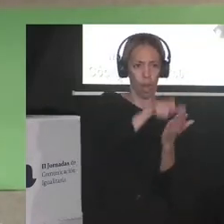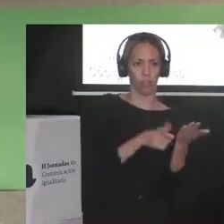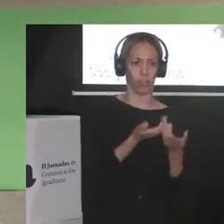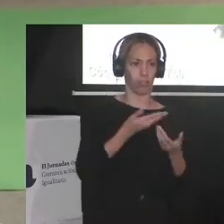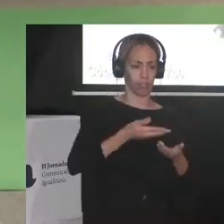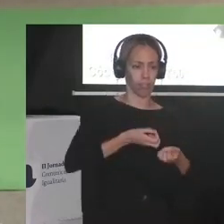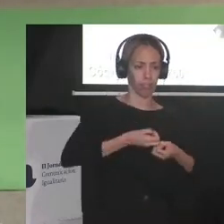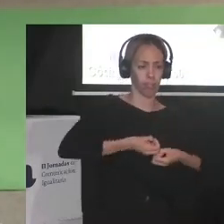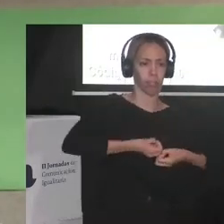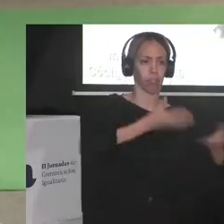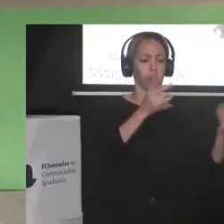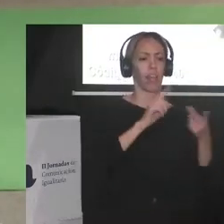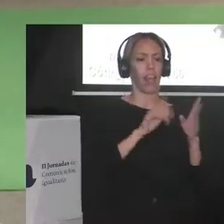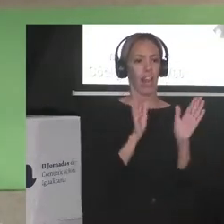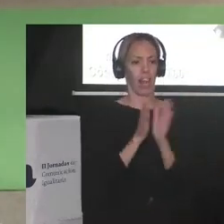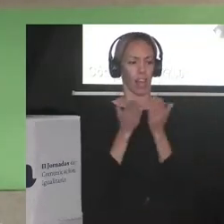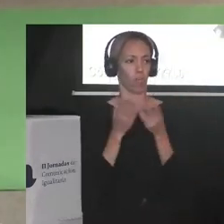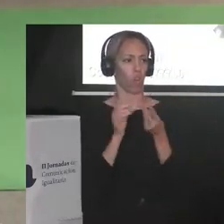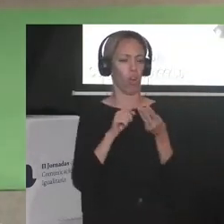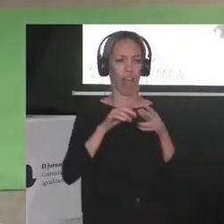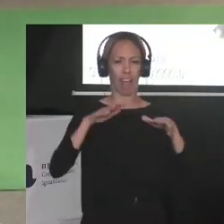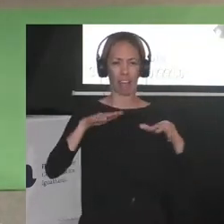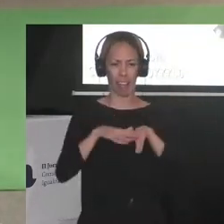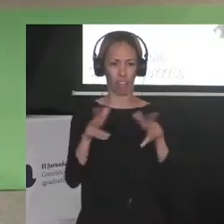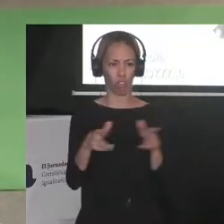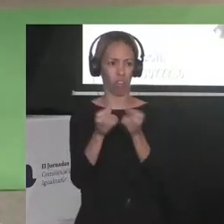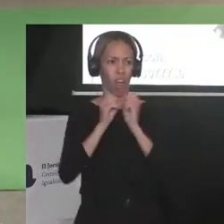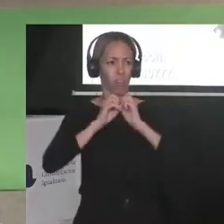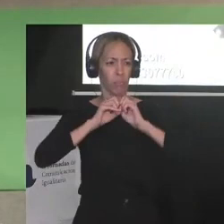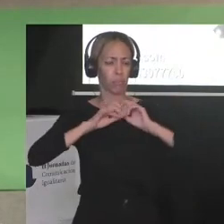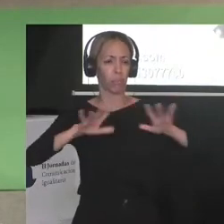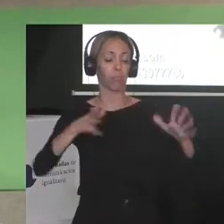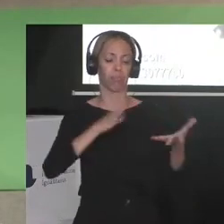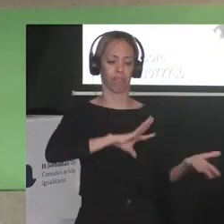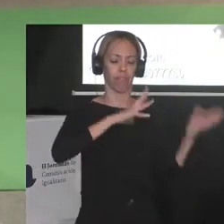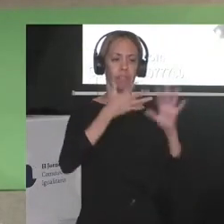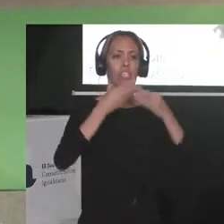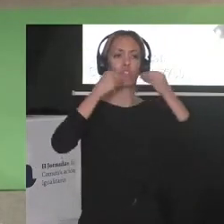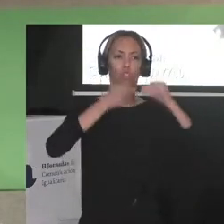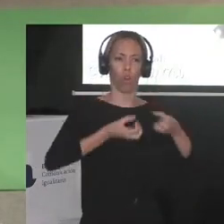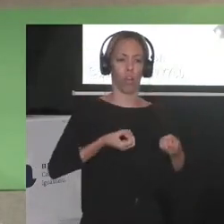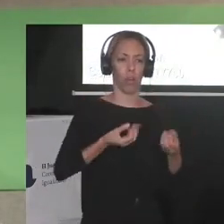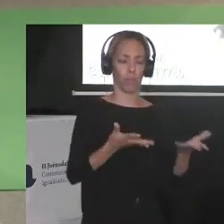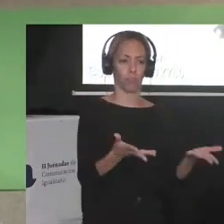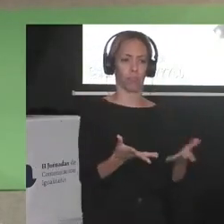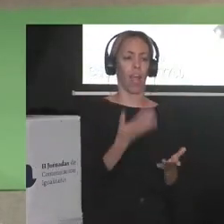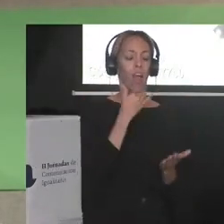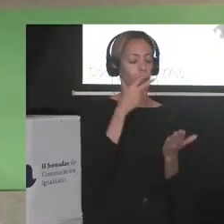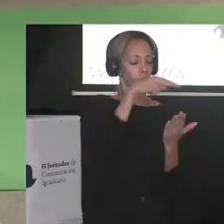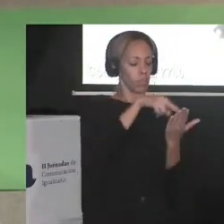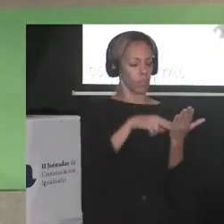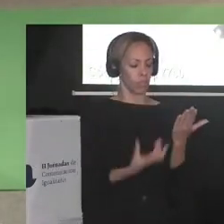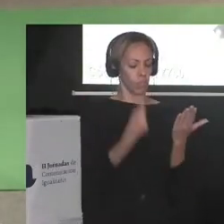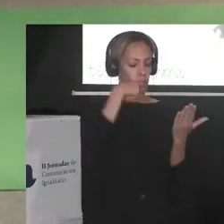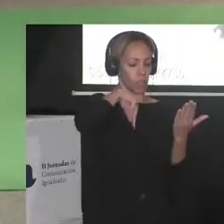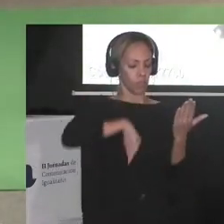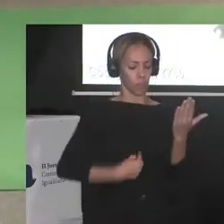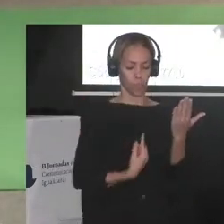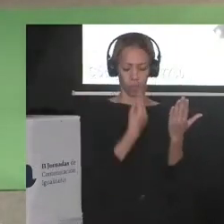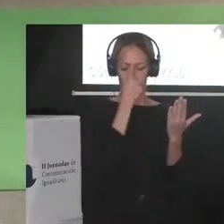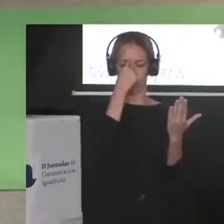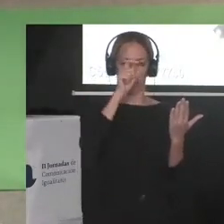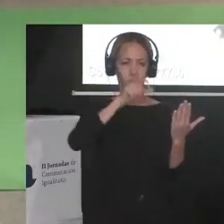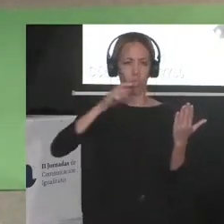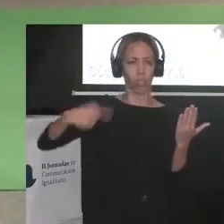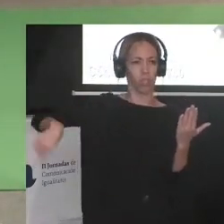libros, en redes. Las volvimos una historia, algo que recorrió el cuerpo, el corazón y las cabezas de lesotres